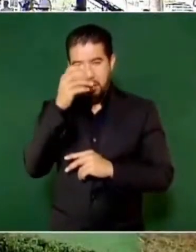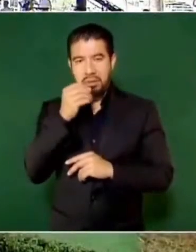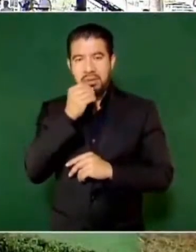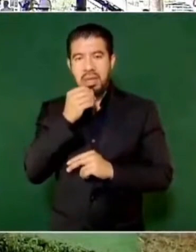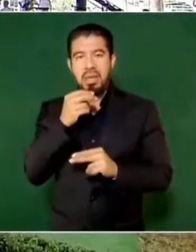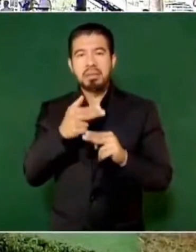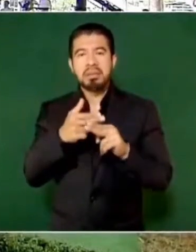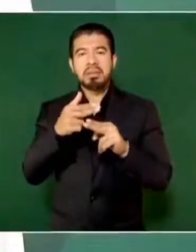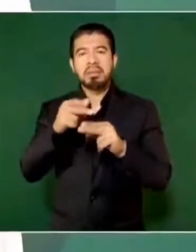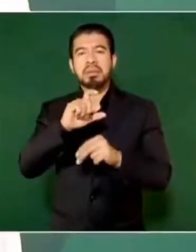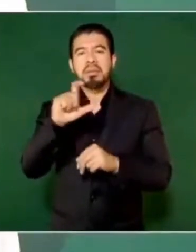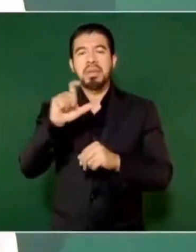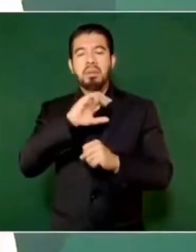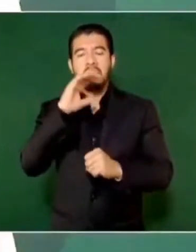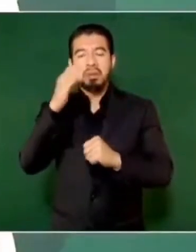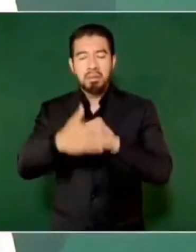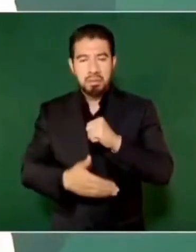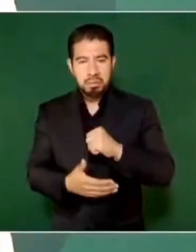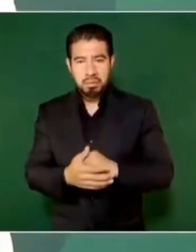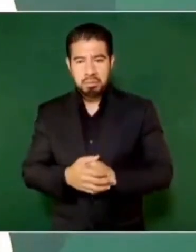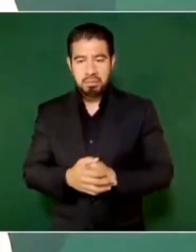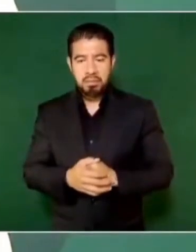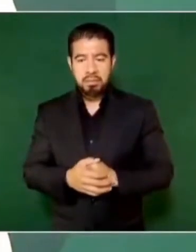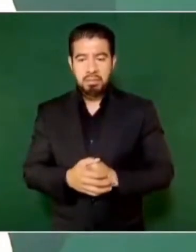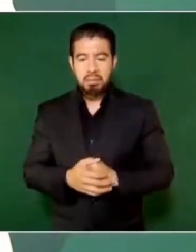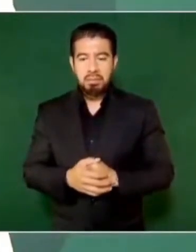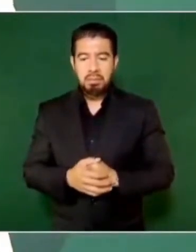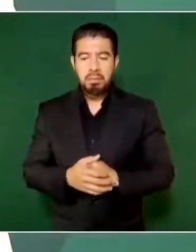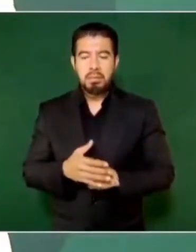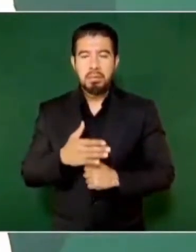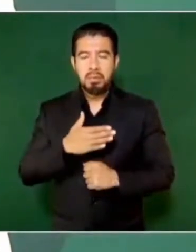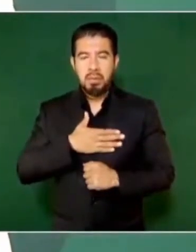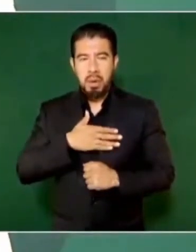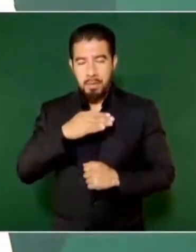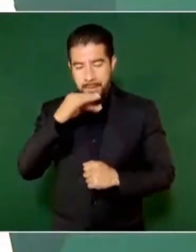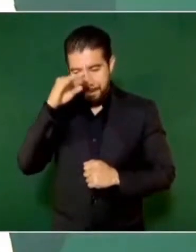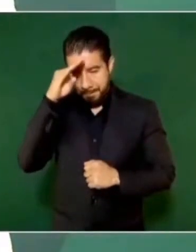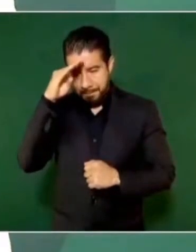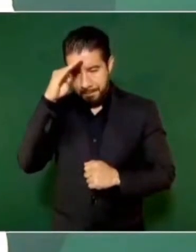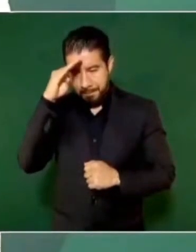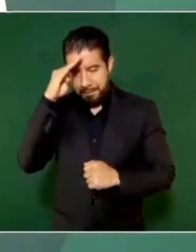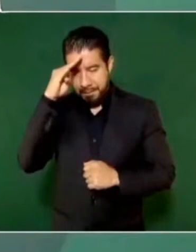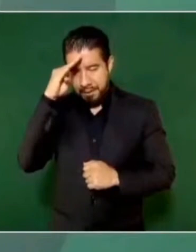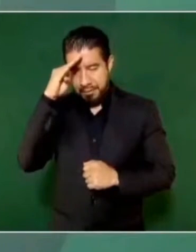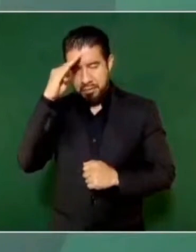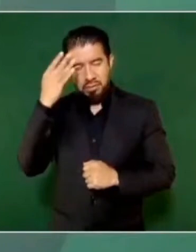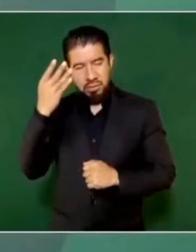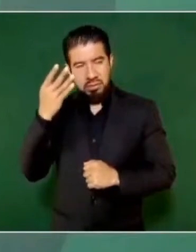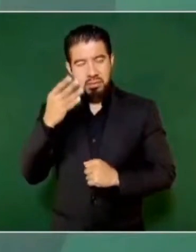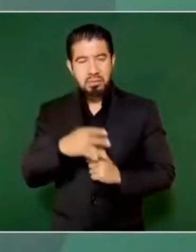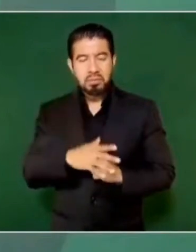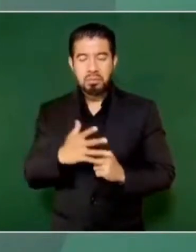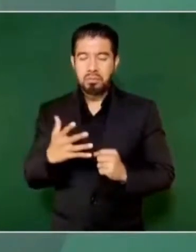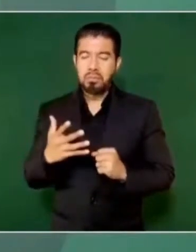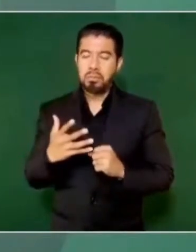yo pienso que la línea que se está